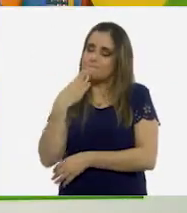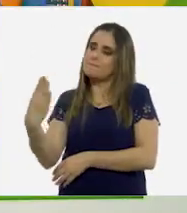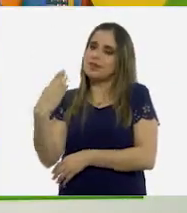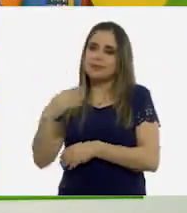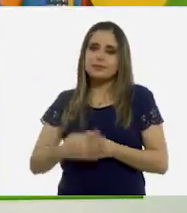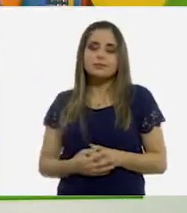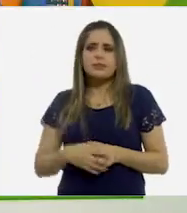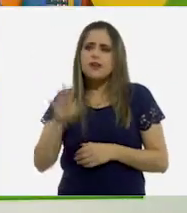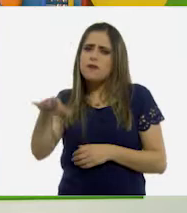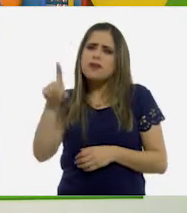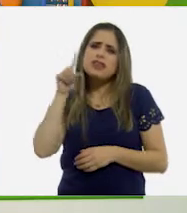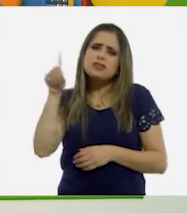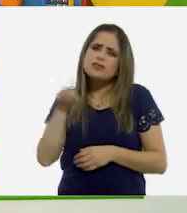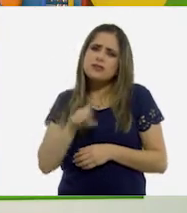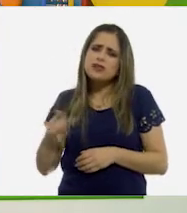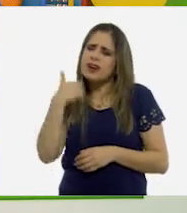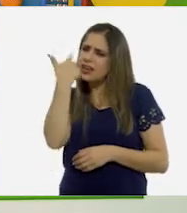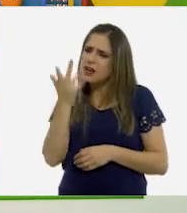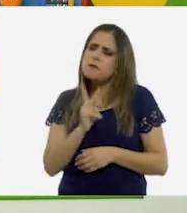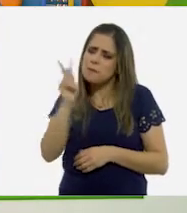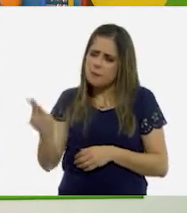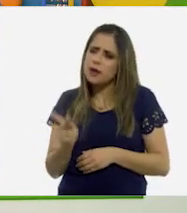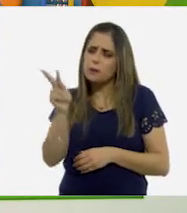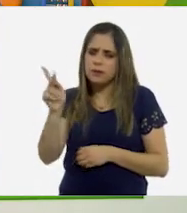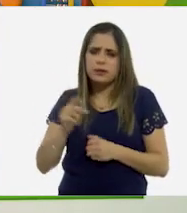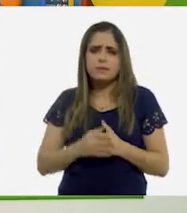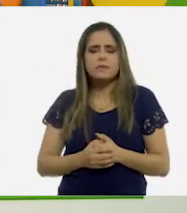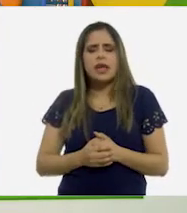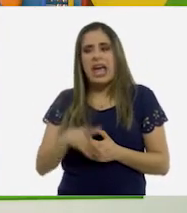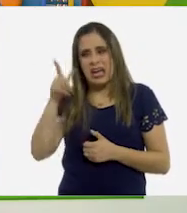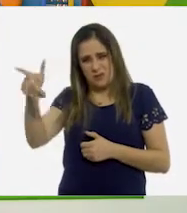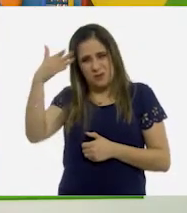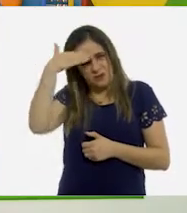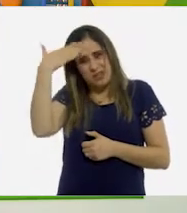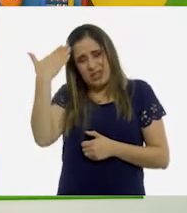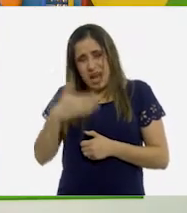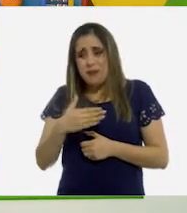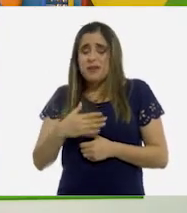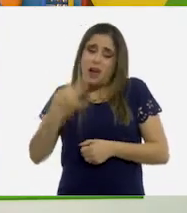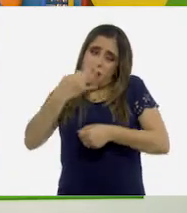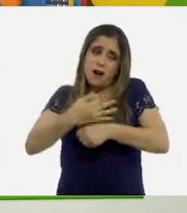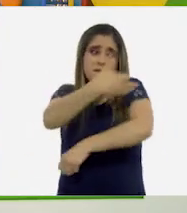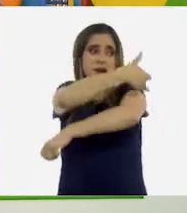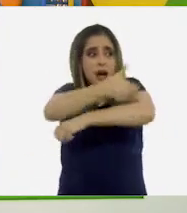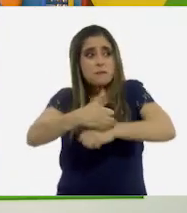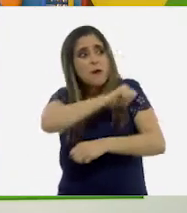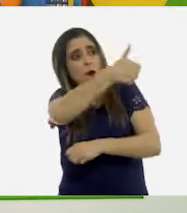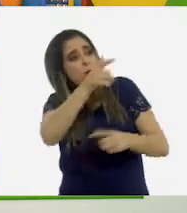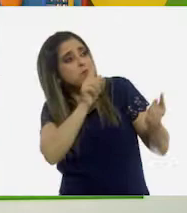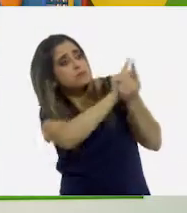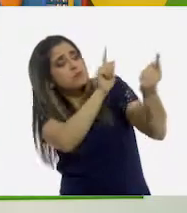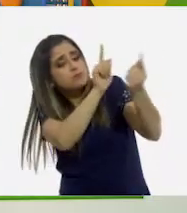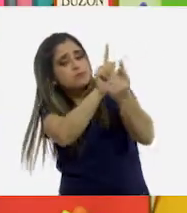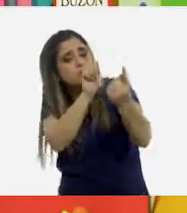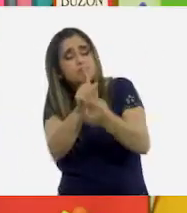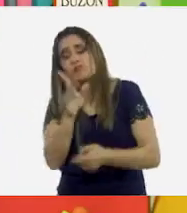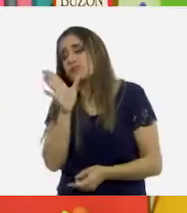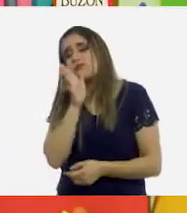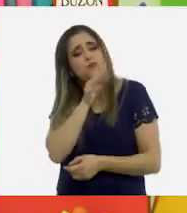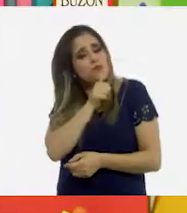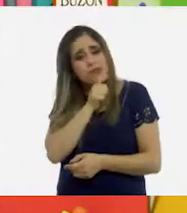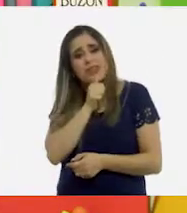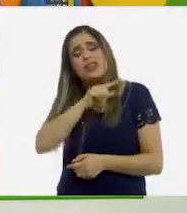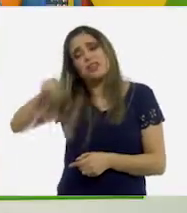preguntarte algo. En este tiempo que no hemos podido convivir de cerca con nuestros familiares, por estarnos